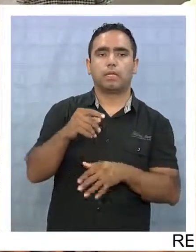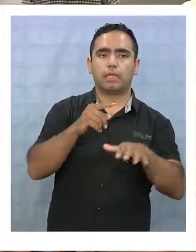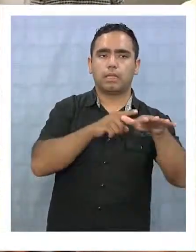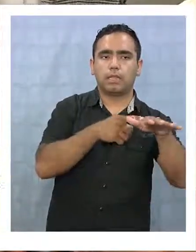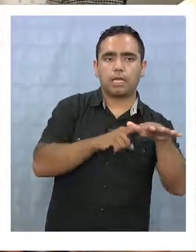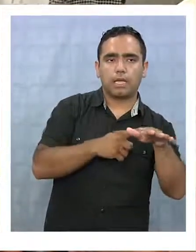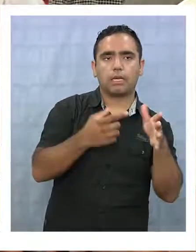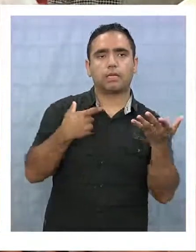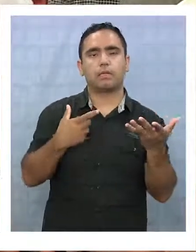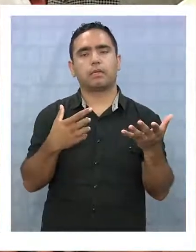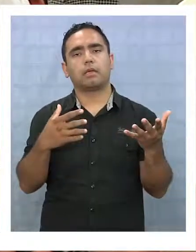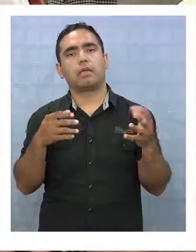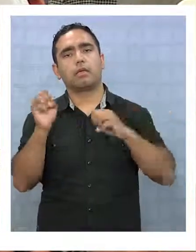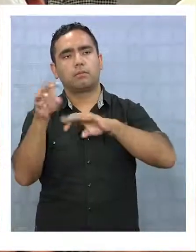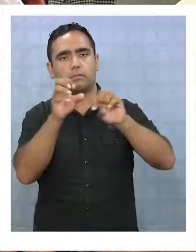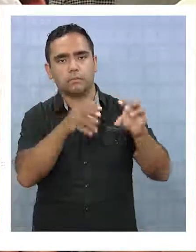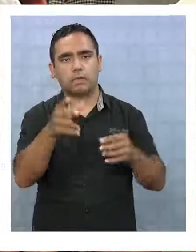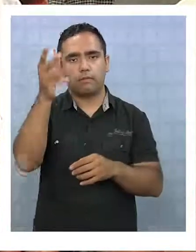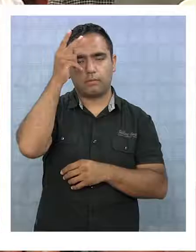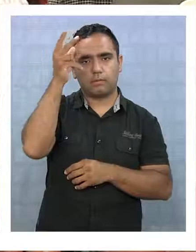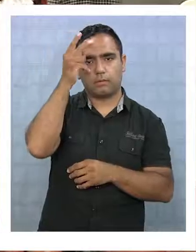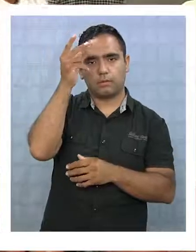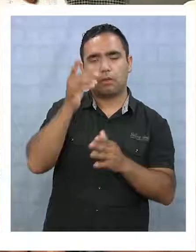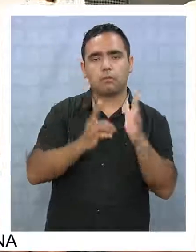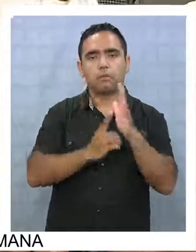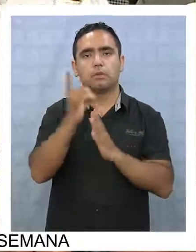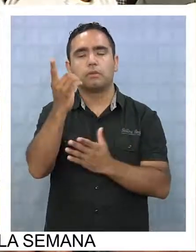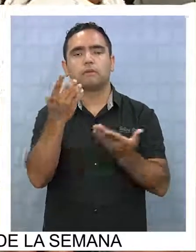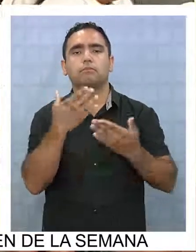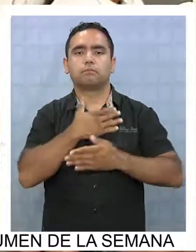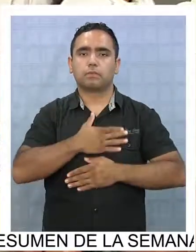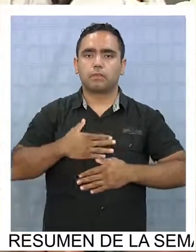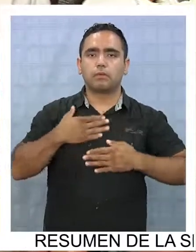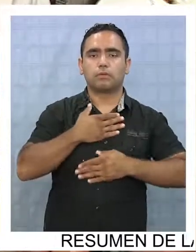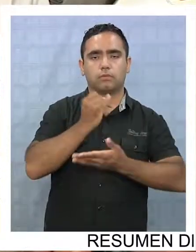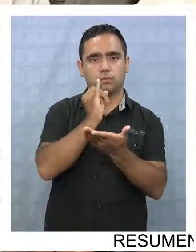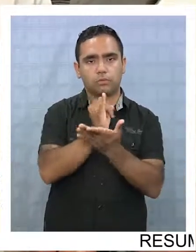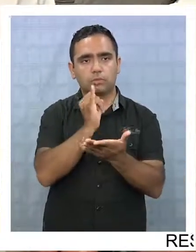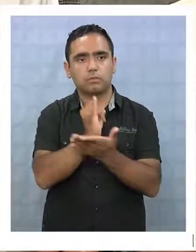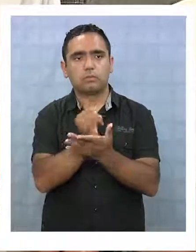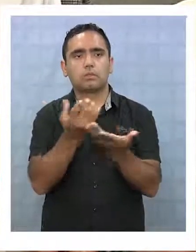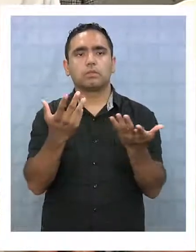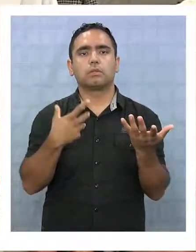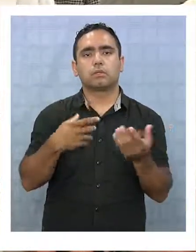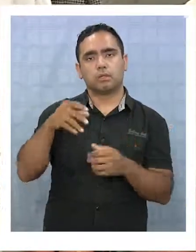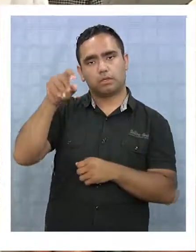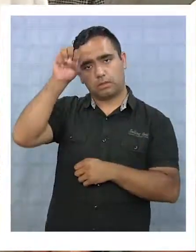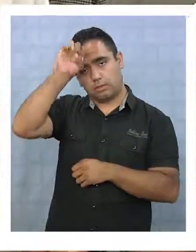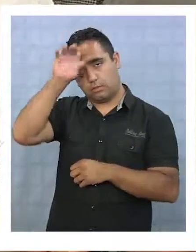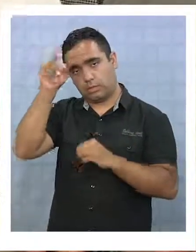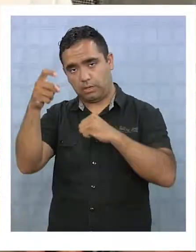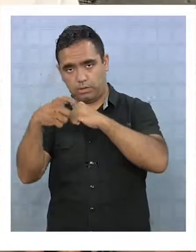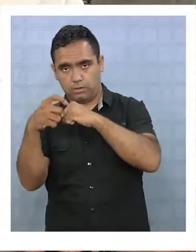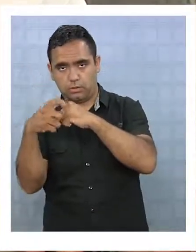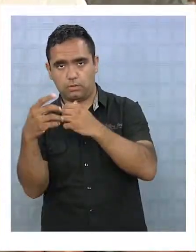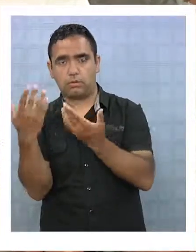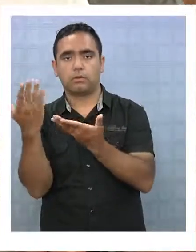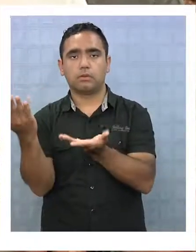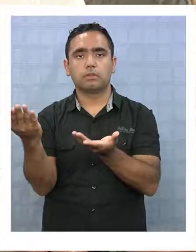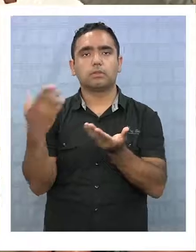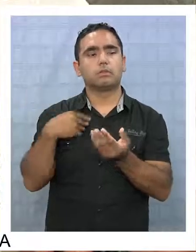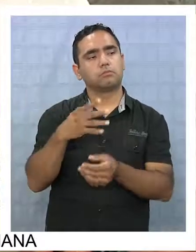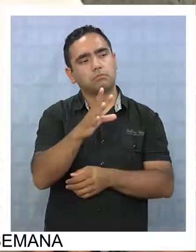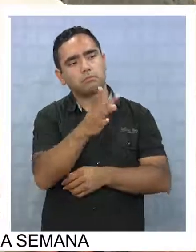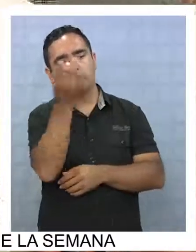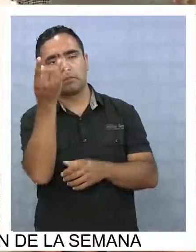y competencias para que ellos se puedan desenvolver el día de mañana. Nos tiene bastante grato en que una institución como Compañía Minero de Coyahuasi nos